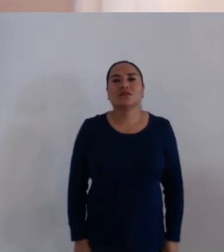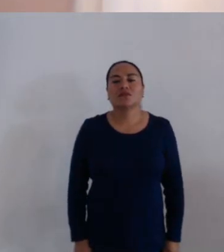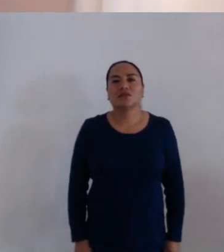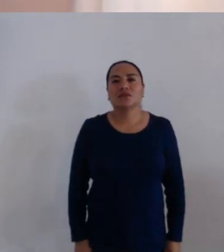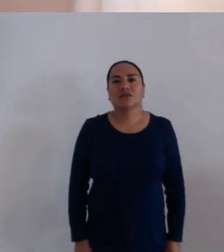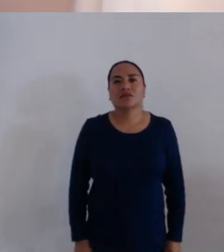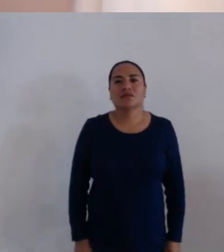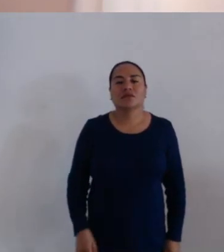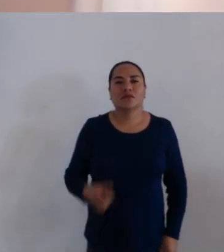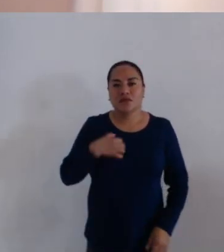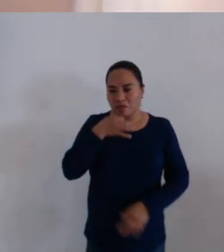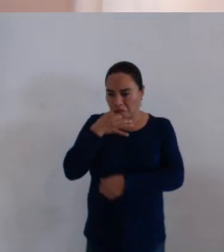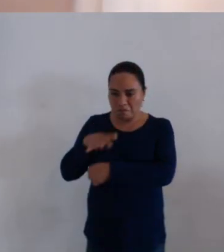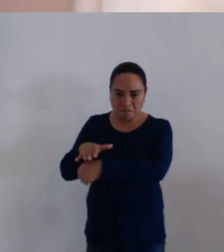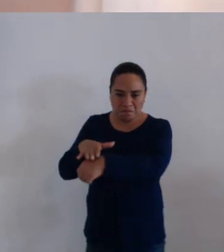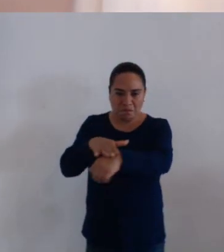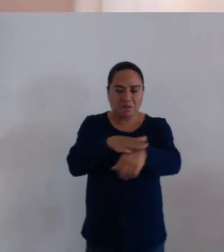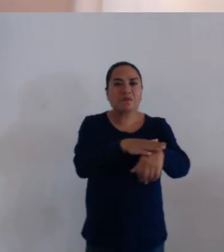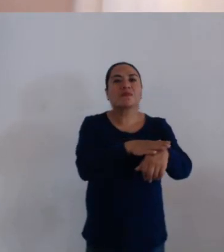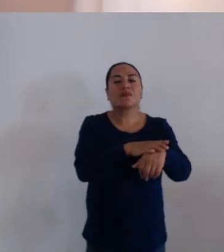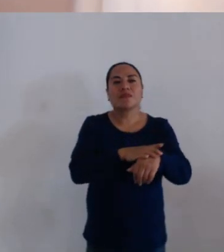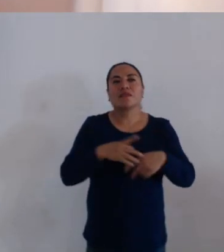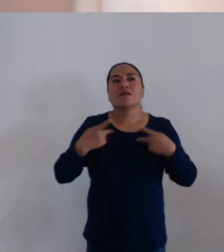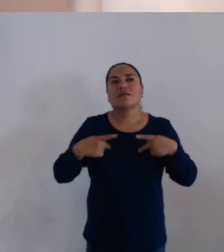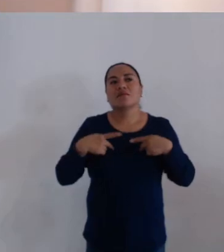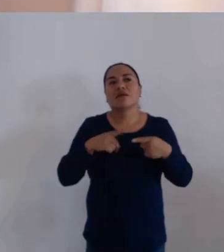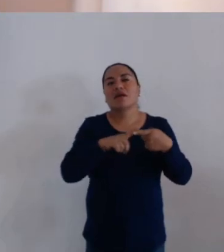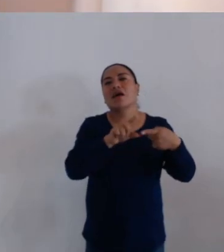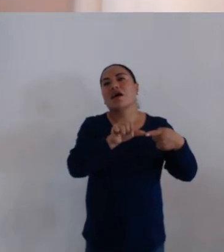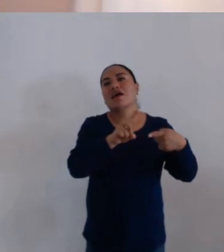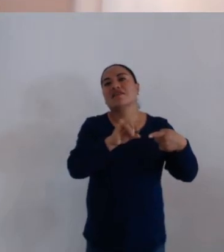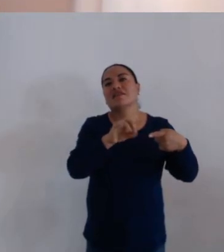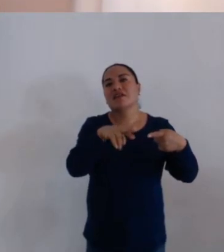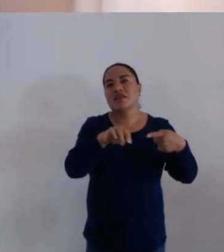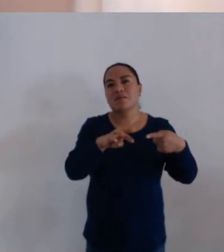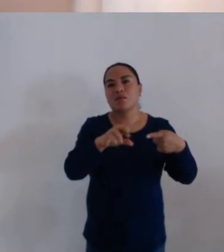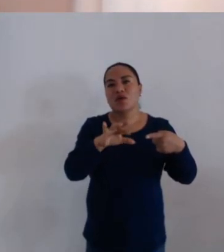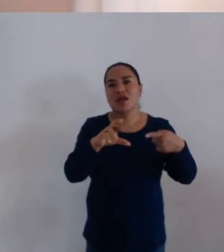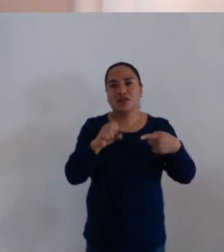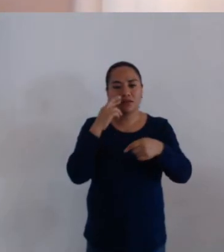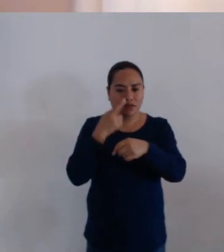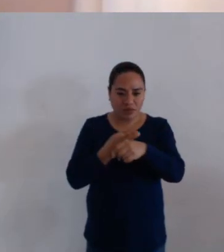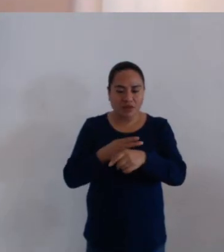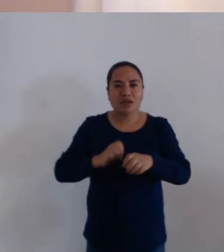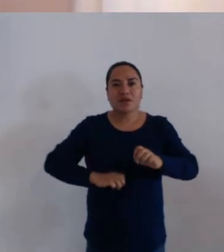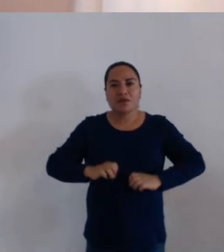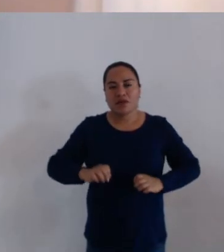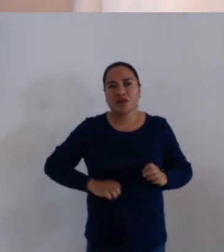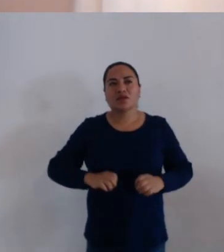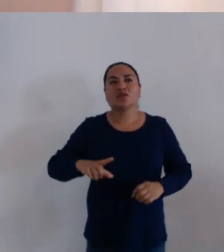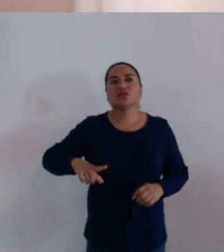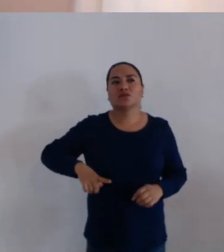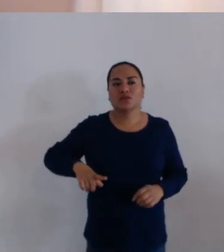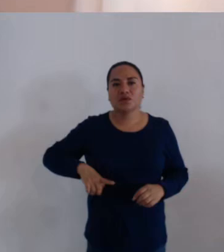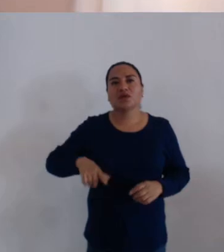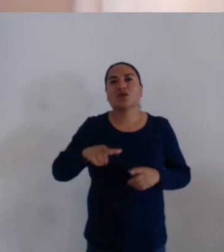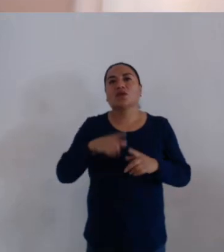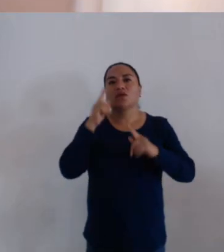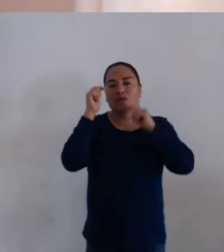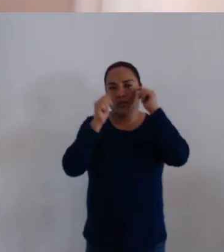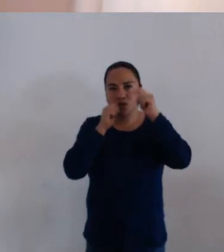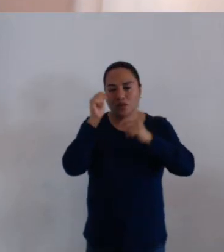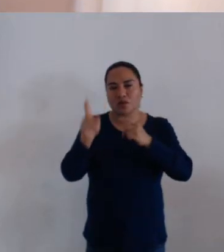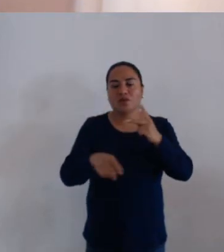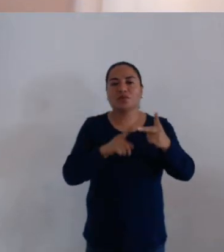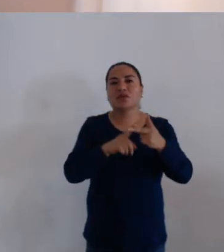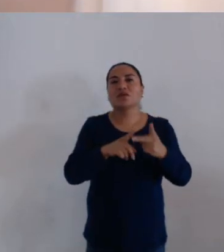Informo a este honorable pleno que la ciudadana Adriana Morales Sánchez, Regidora de Gobierno y Espectáculos y de Turismo y el Regidor